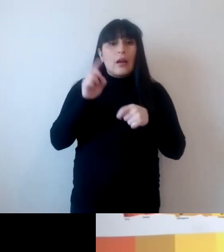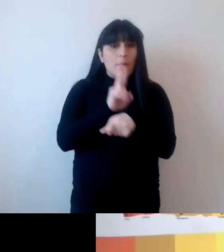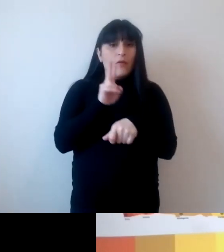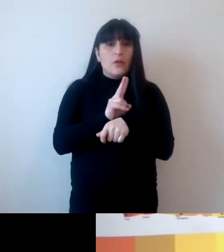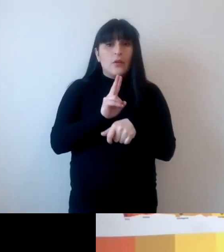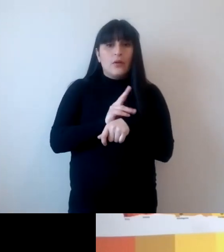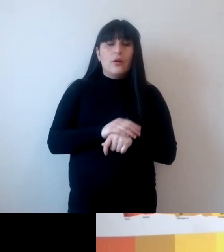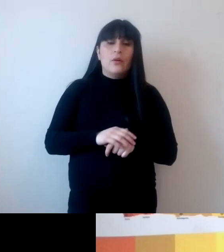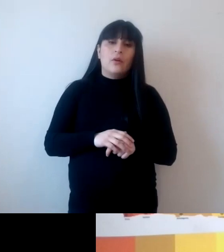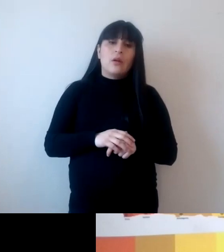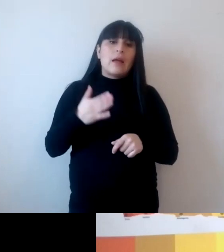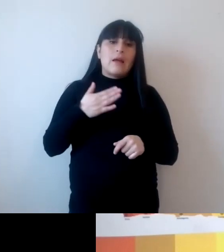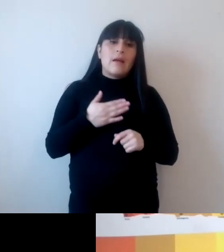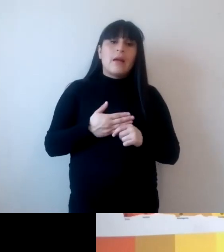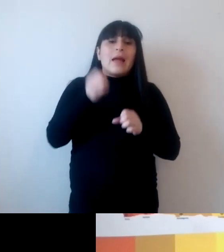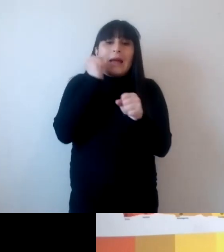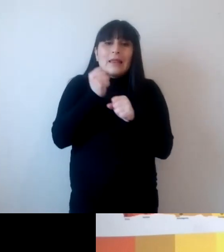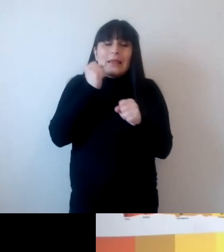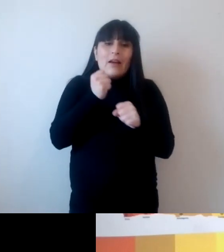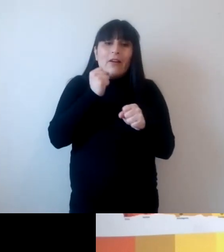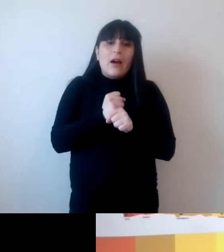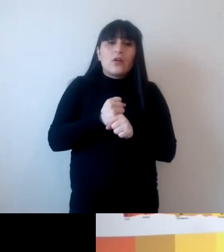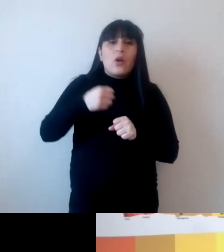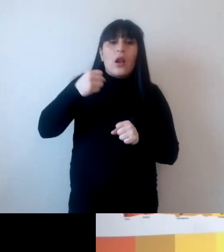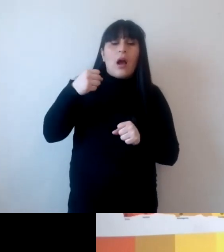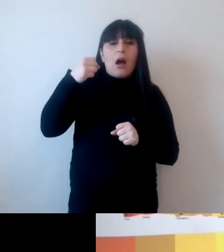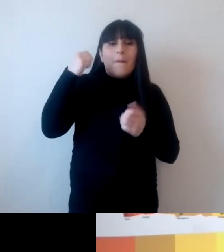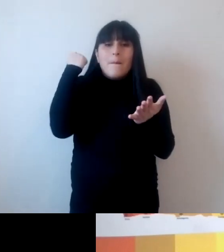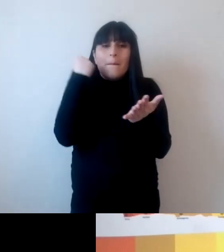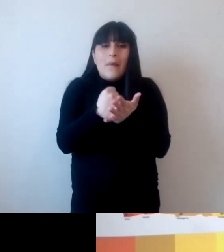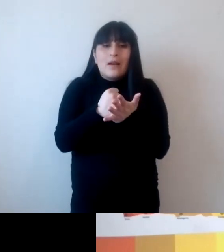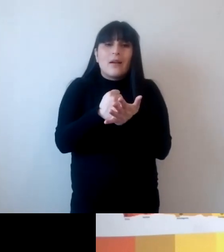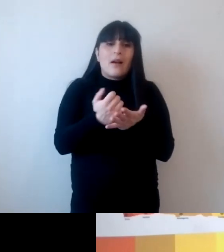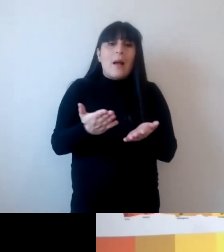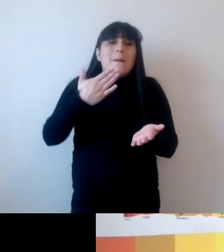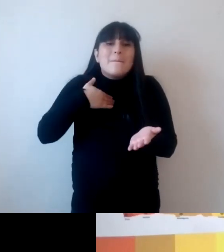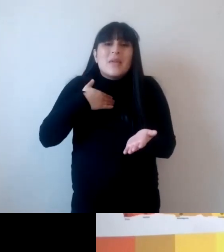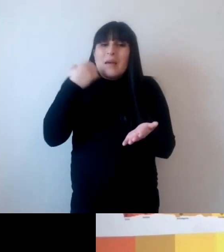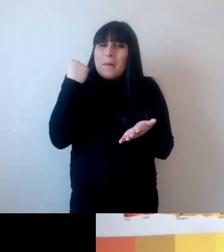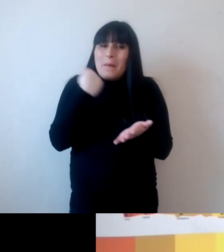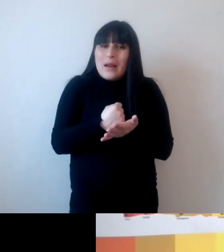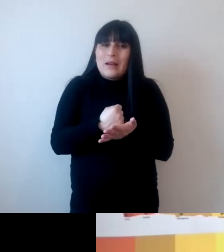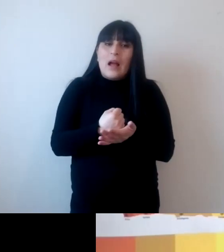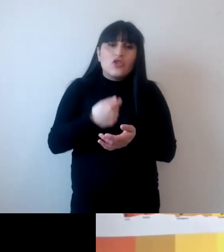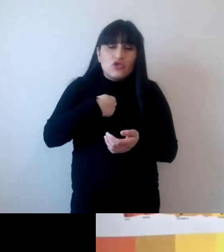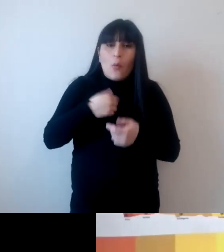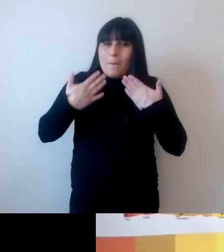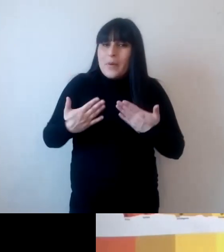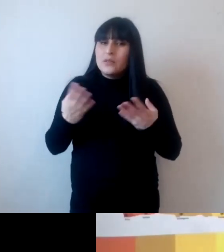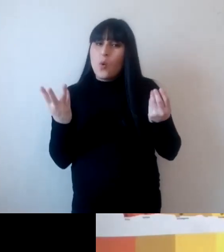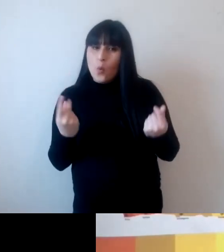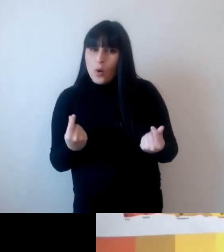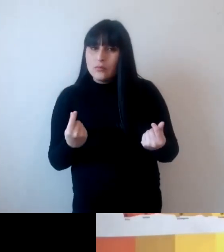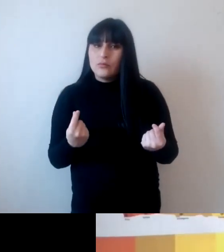es mi profesión es trabajar con la huella ecológica es decir empezar por saber cuál es mi peso en el mundo para conectar mi huella